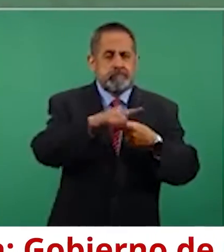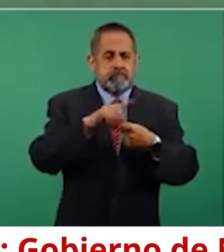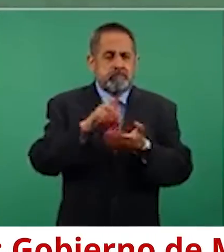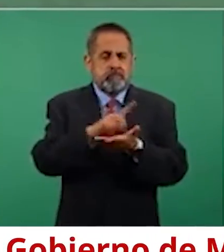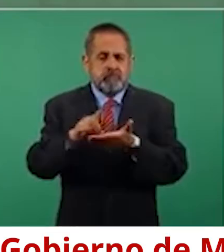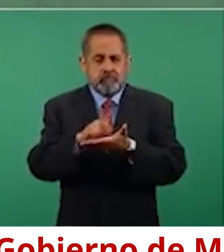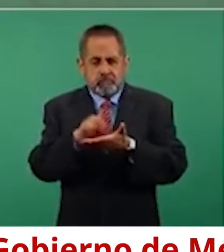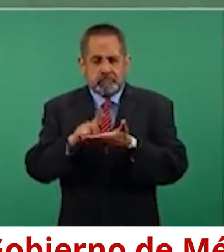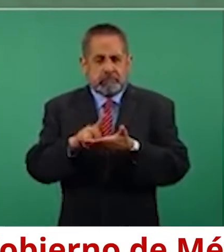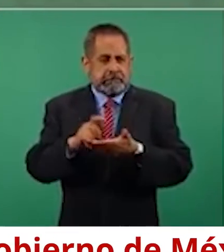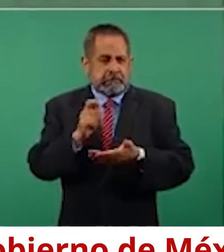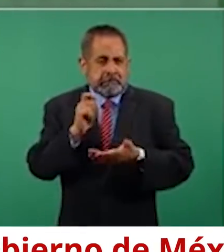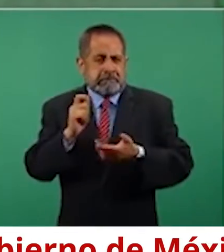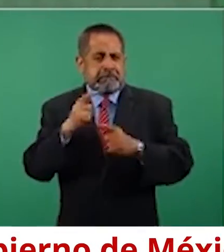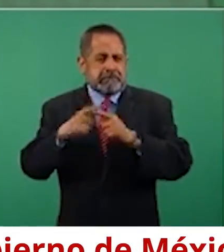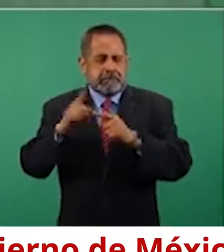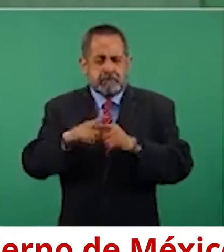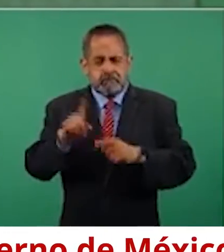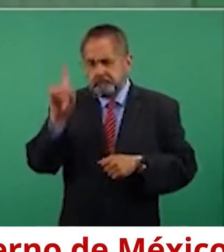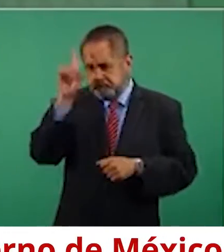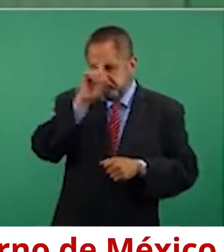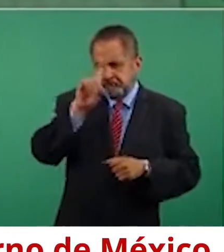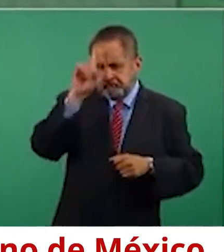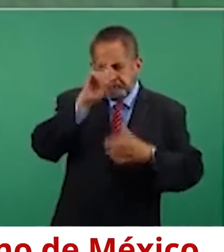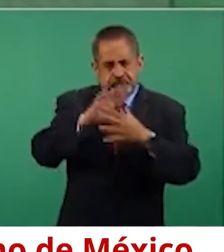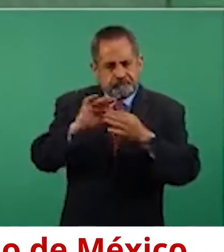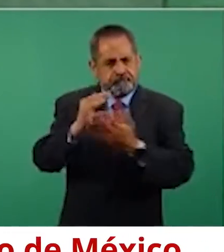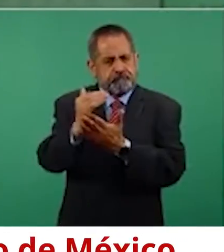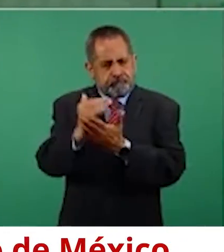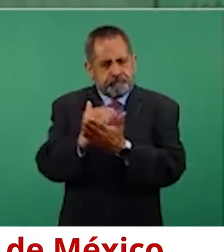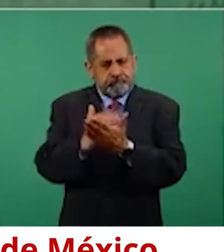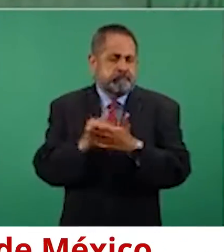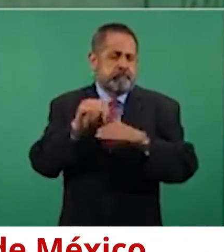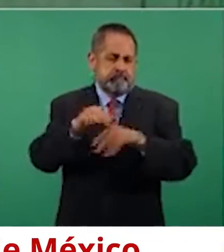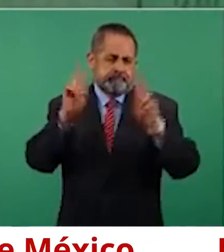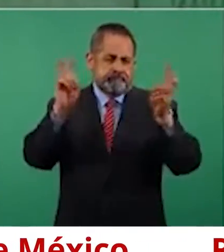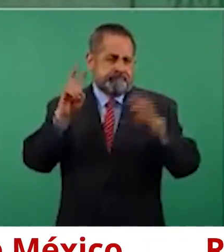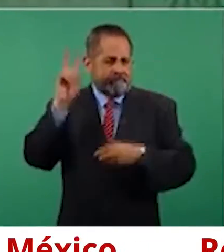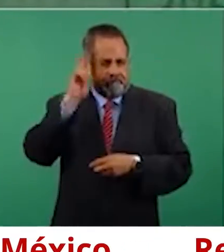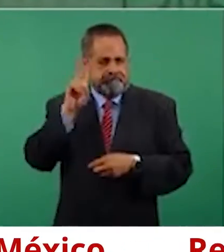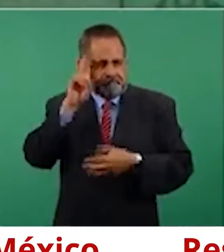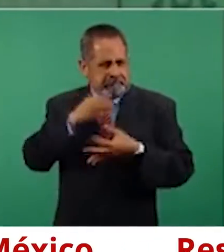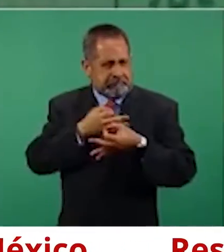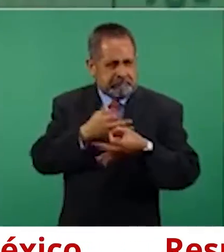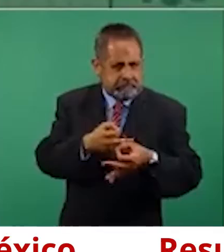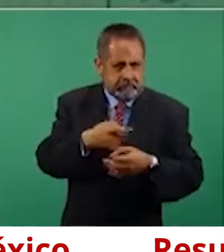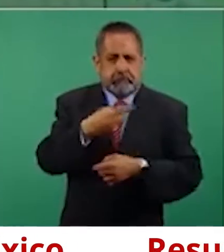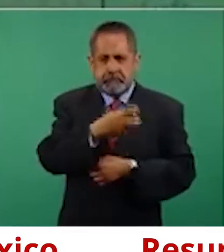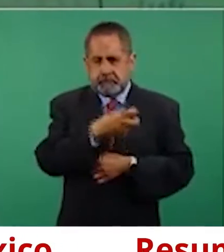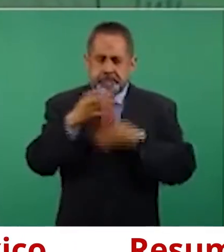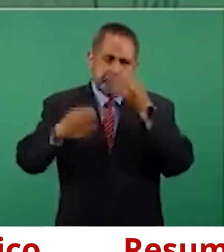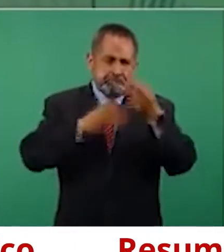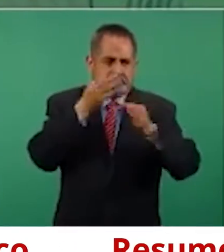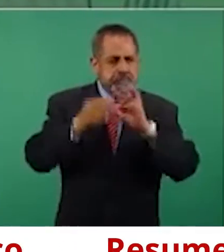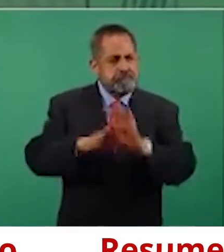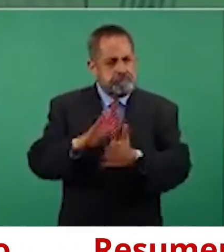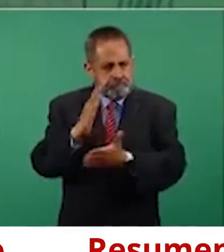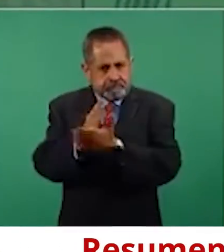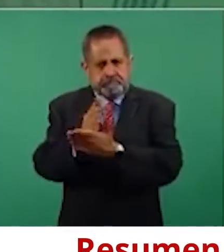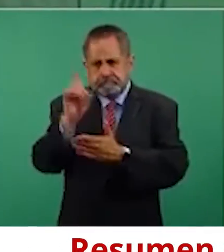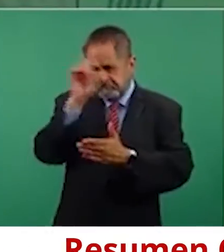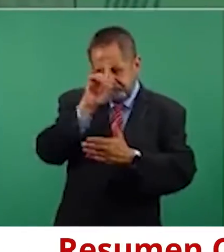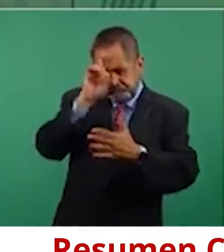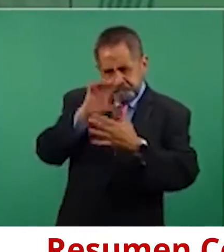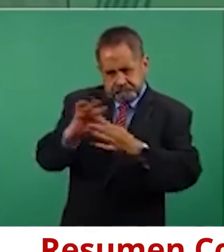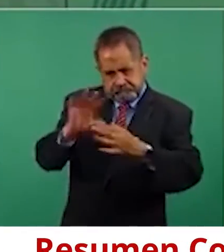de drogas, todo lo que tiene que ver con las adicciones. Esa es una gran campaña. Y la otra